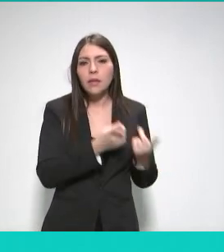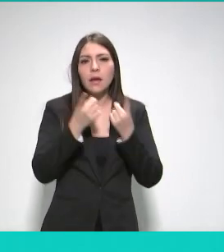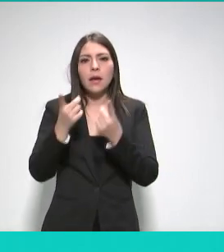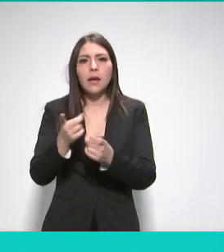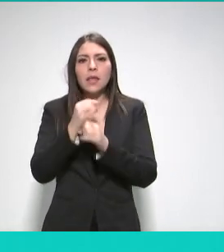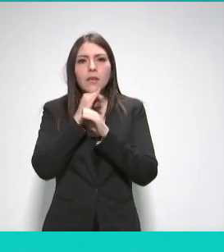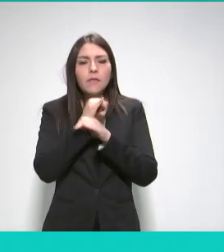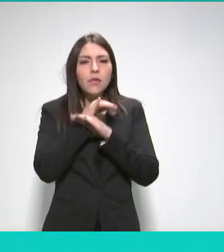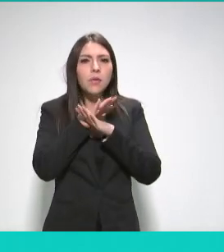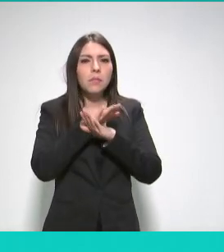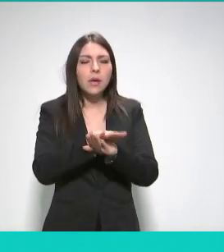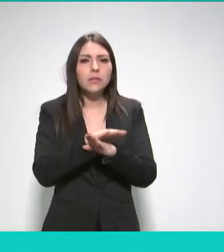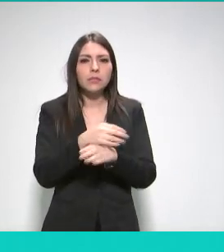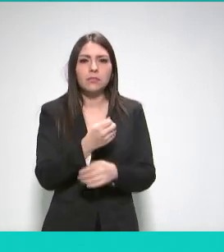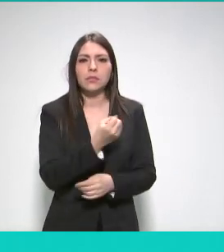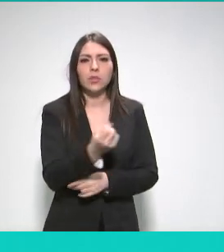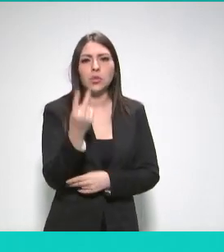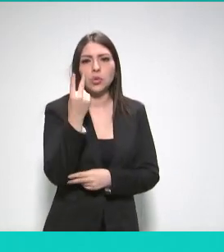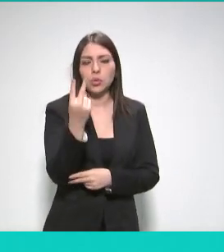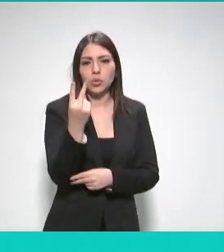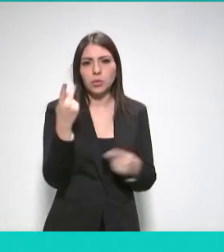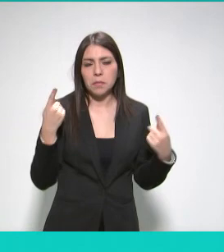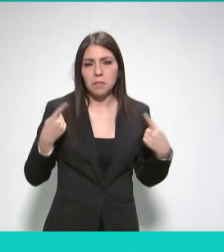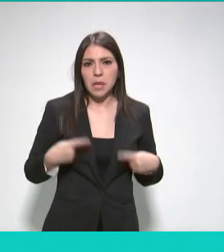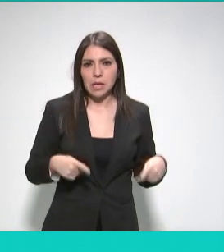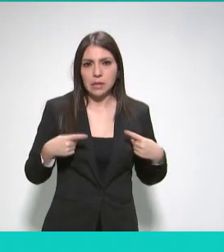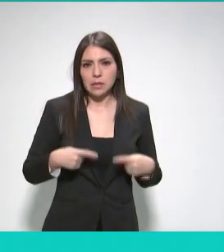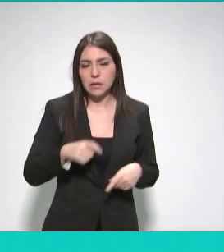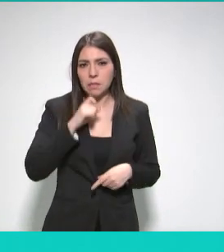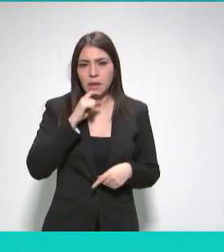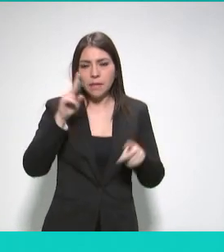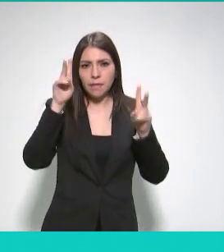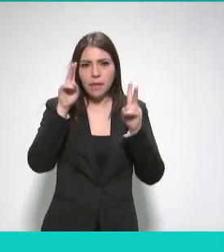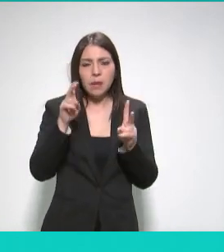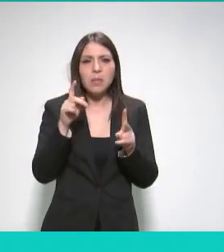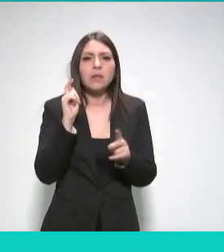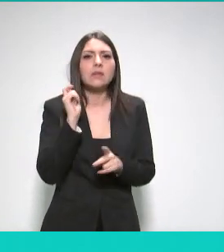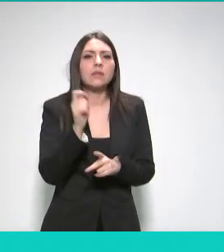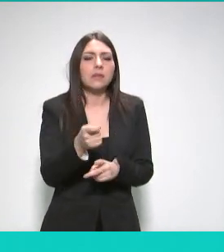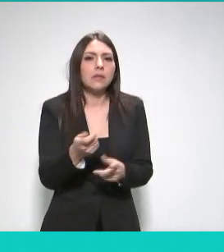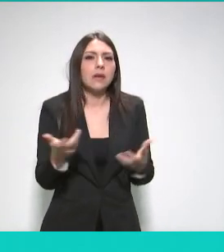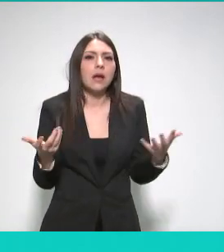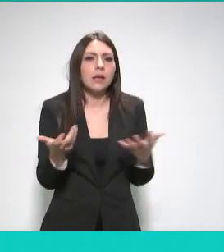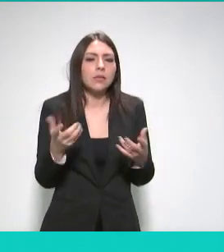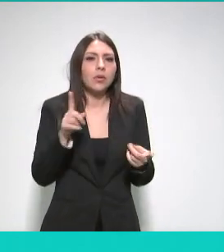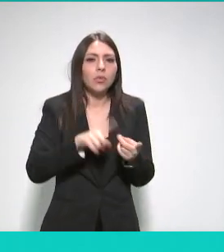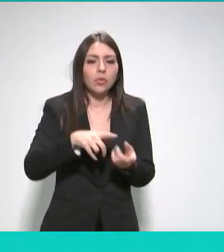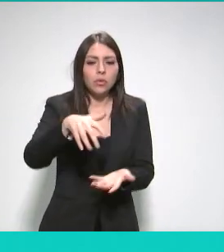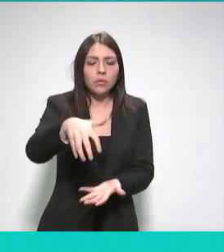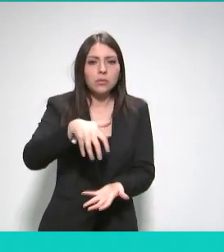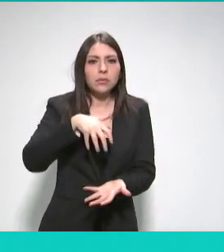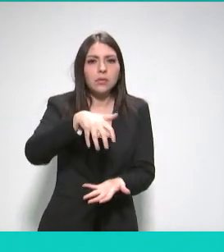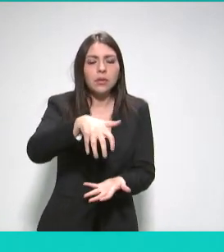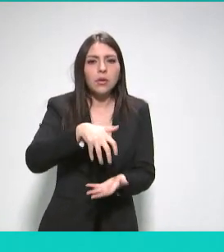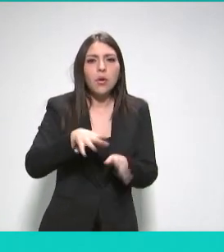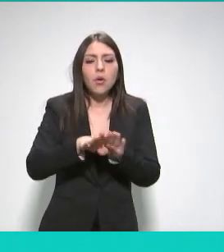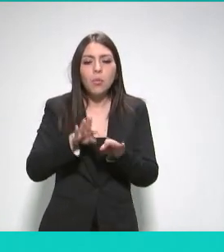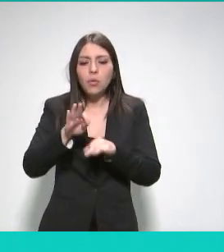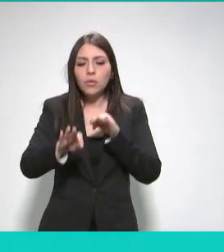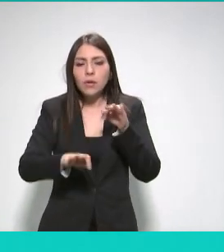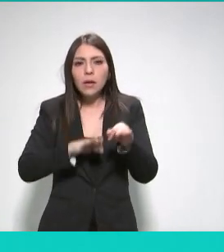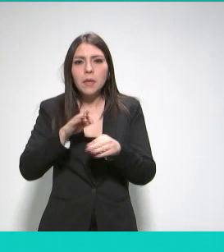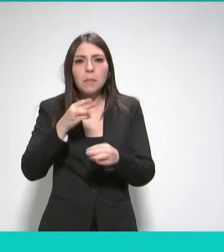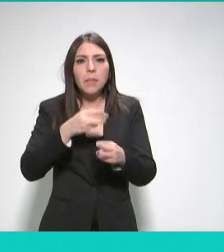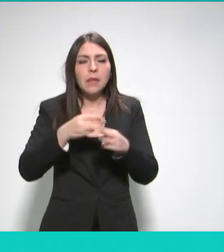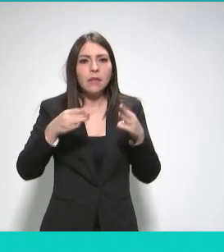relacionada con dos personas morales en torno al acopio, tratamiento y transporte de residuos peligrosos,